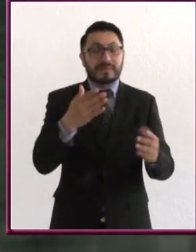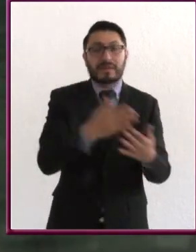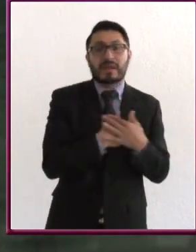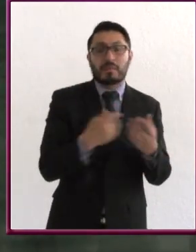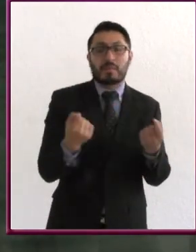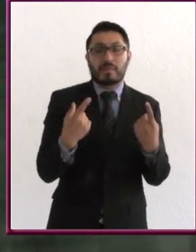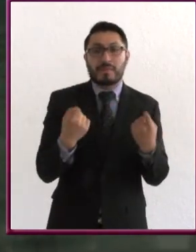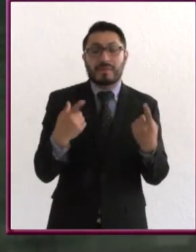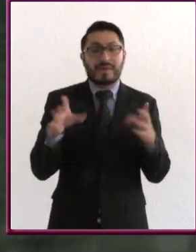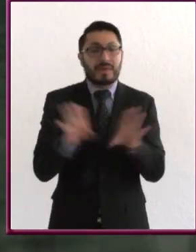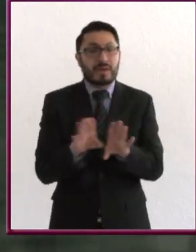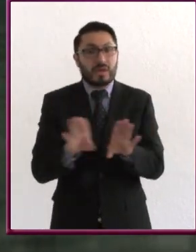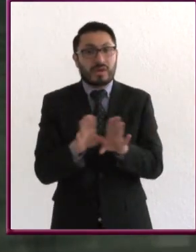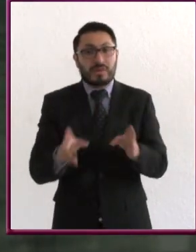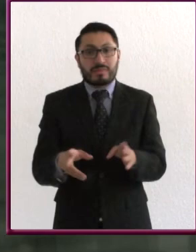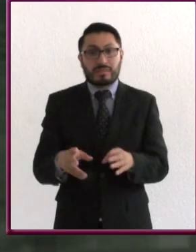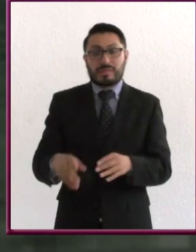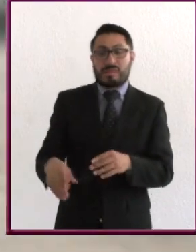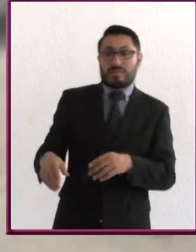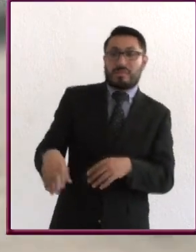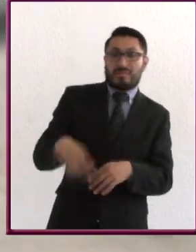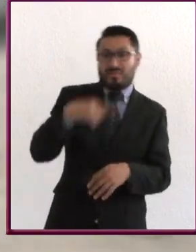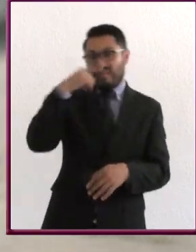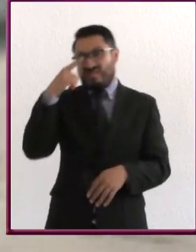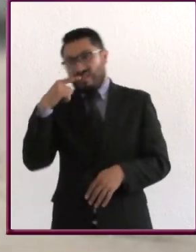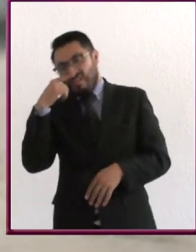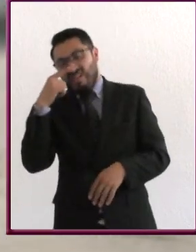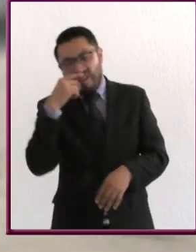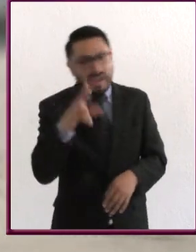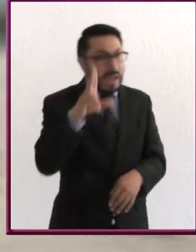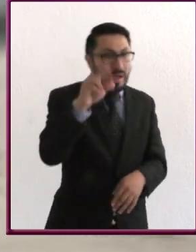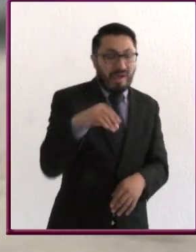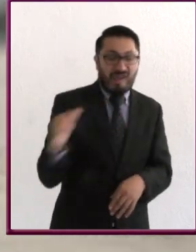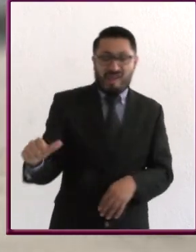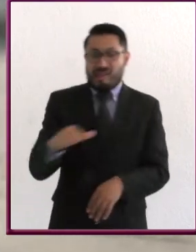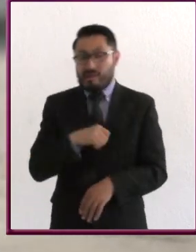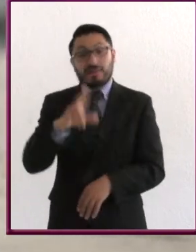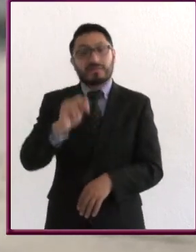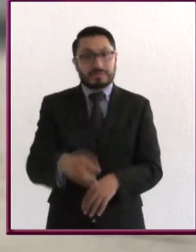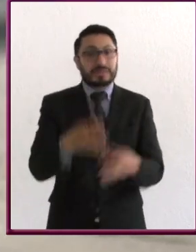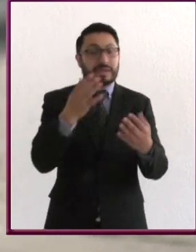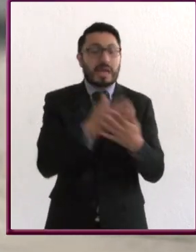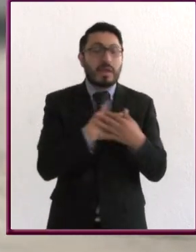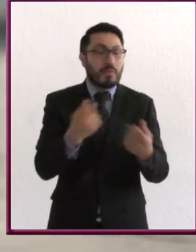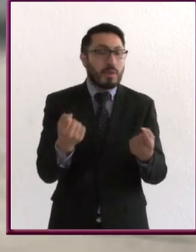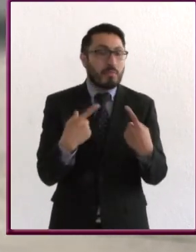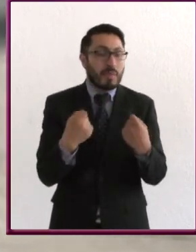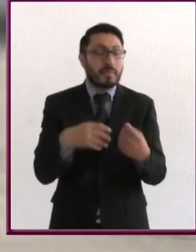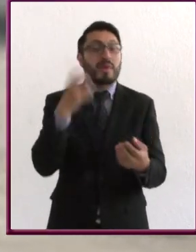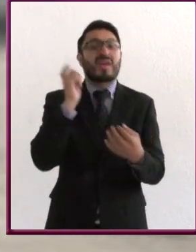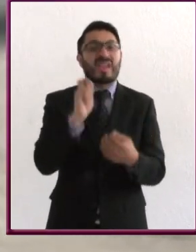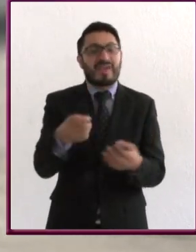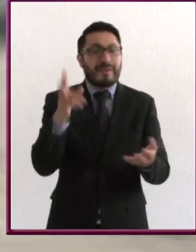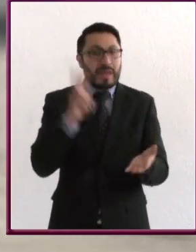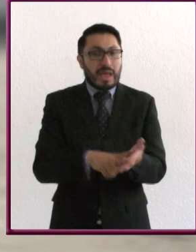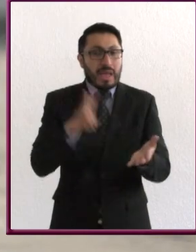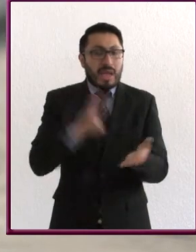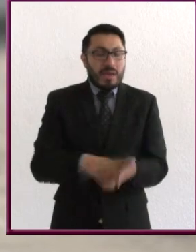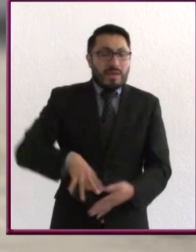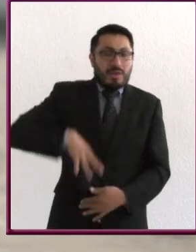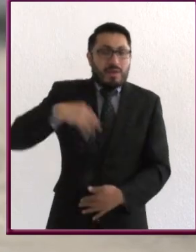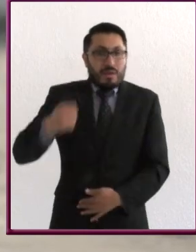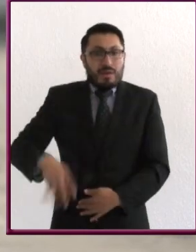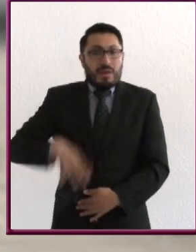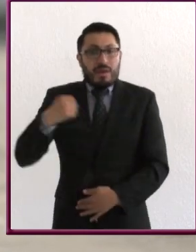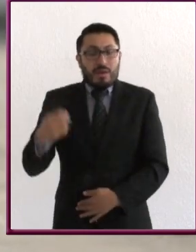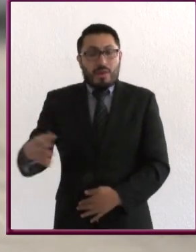propio no es egoísmo ni narcisismo. El amor propio significa valorar nuestros logros, aceptar que nuestro esfuerzo y